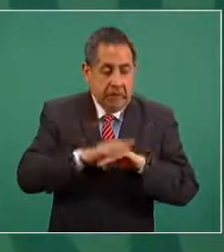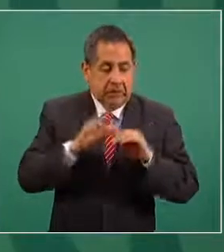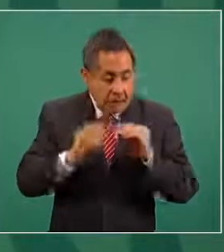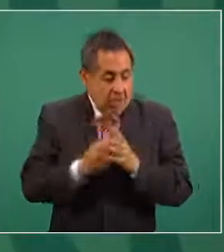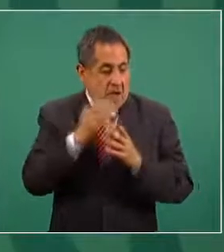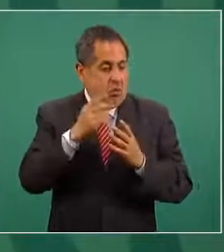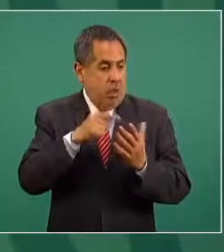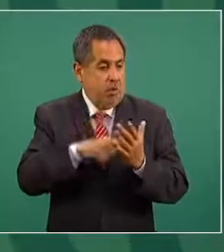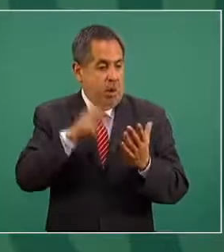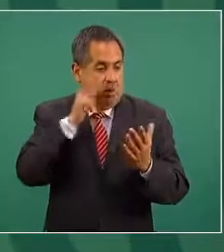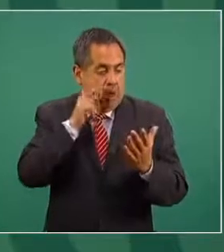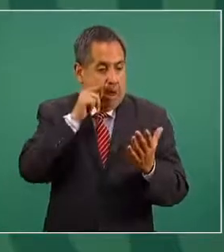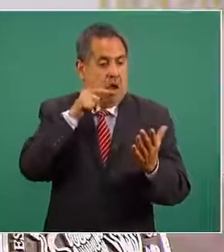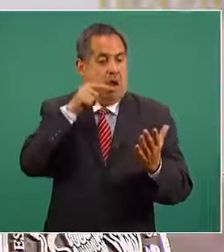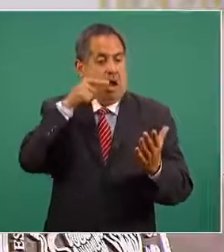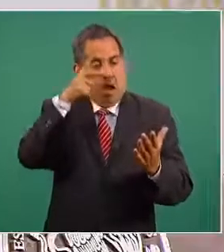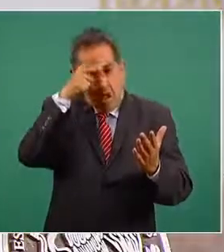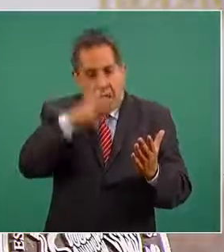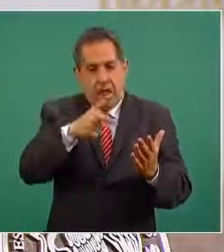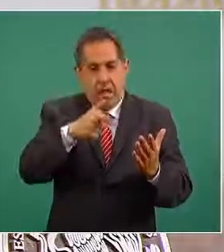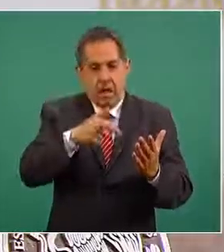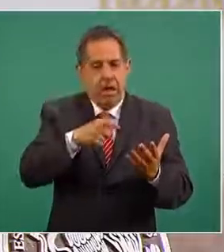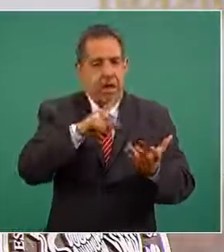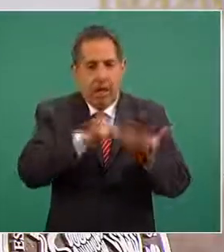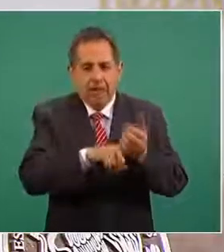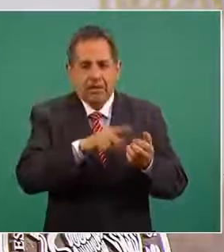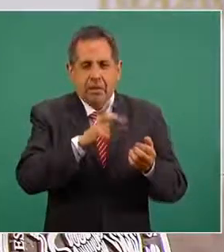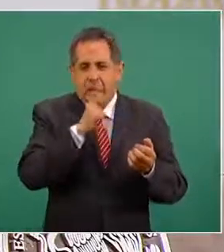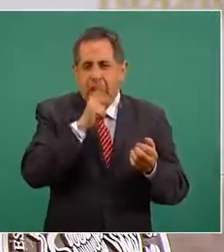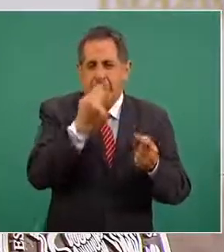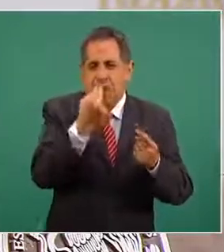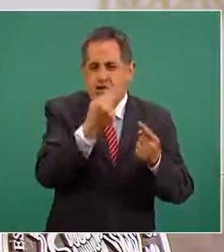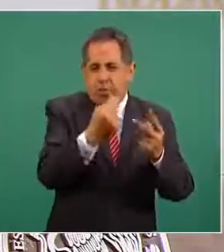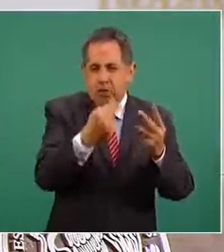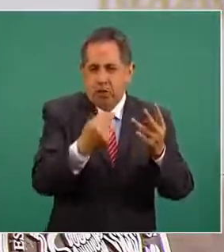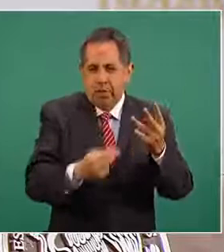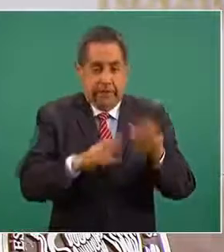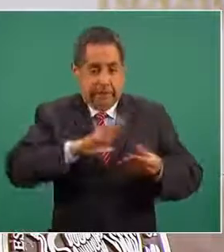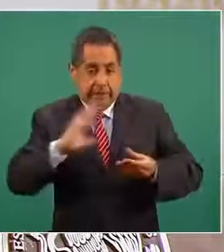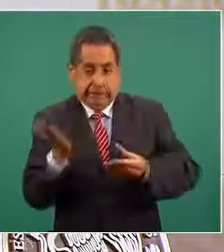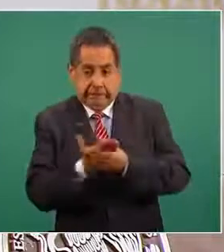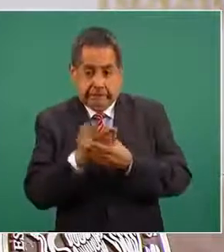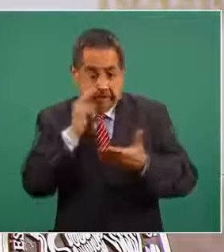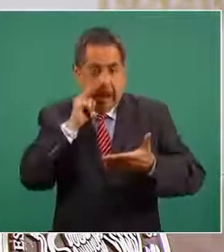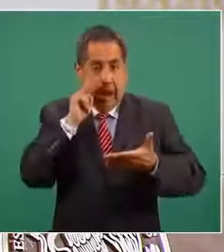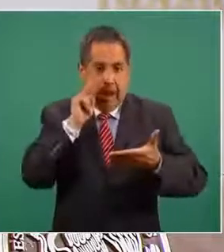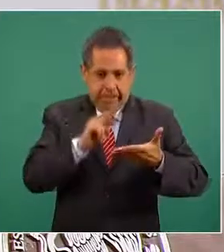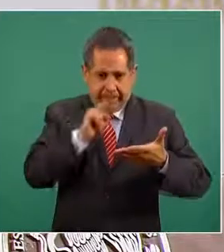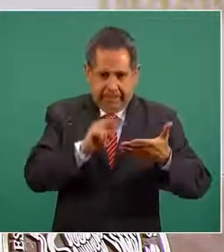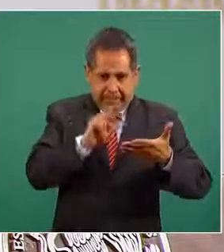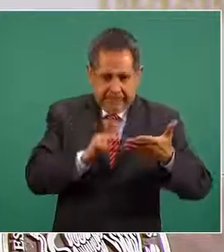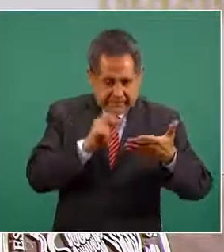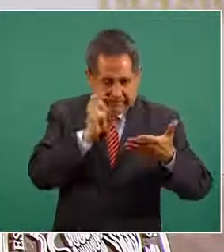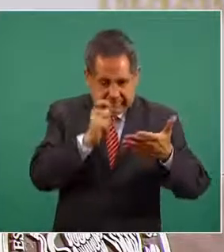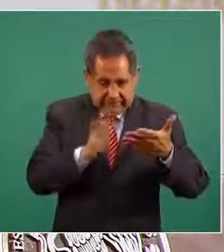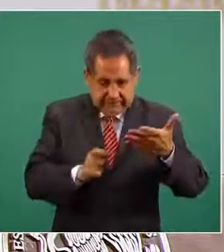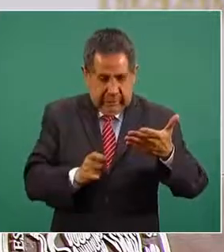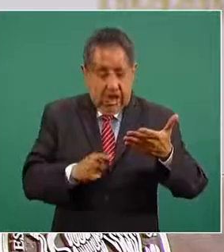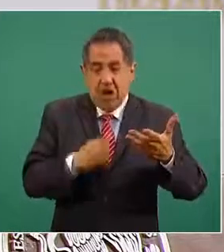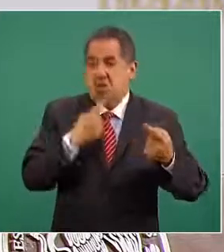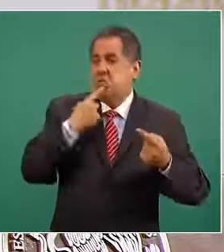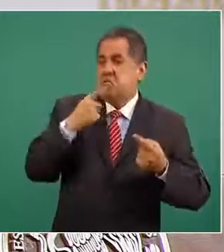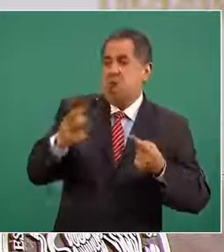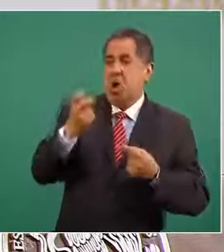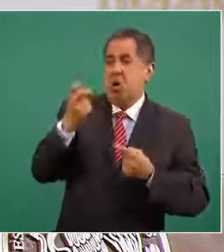en contra de los que ahí se mencionan, porque en el expediente se acusa